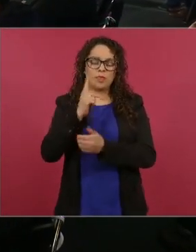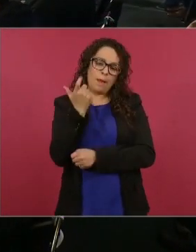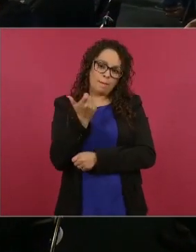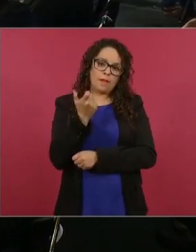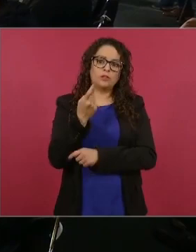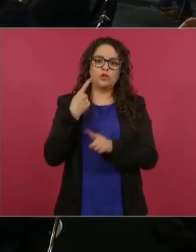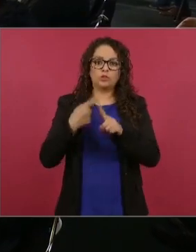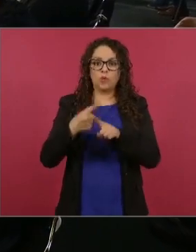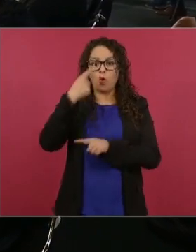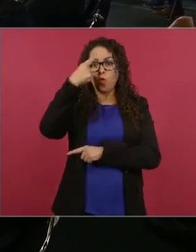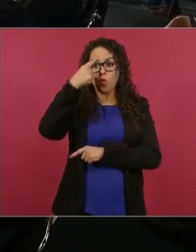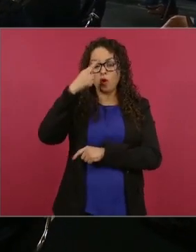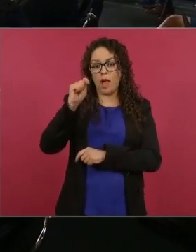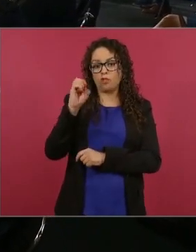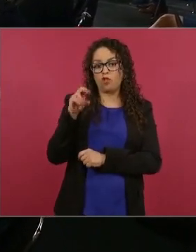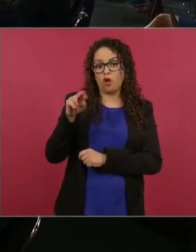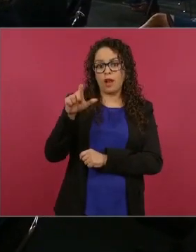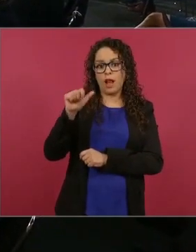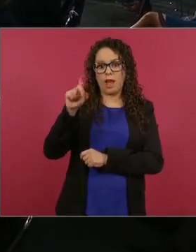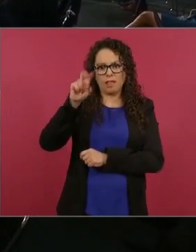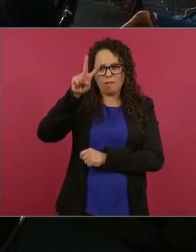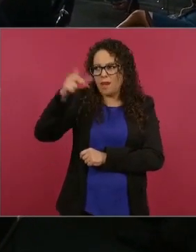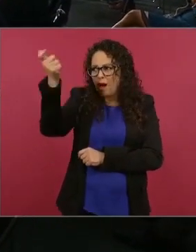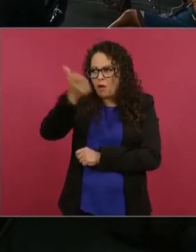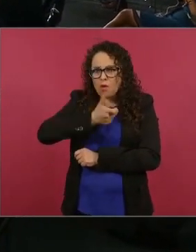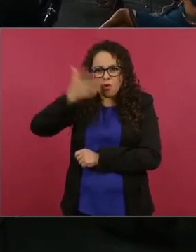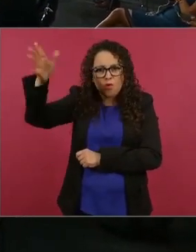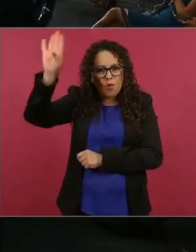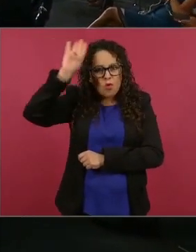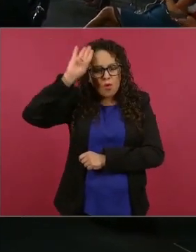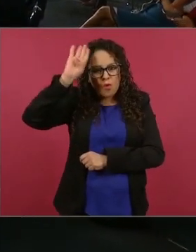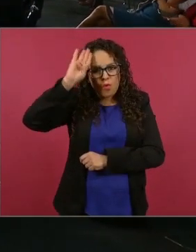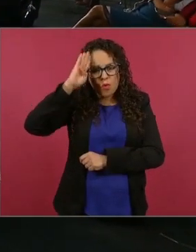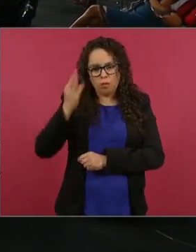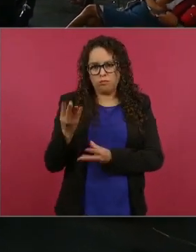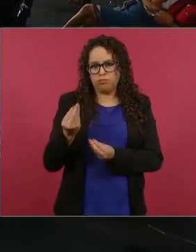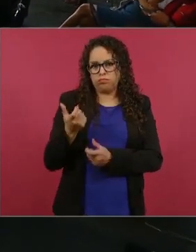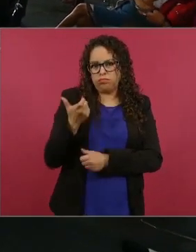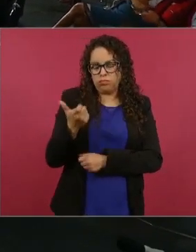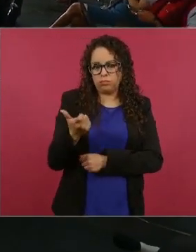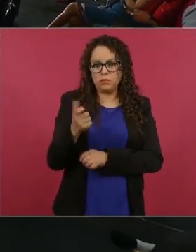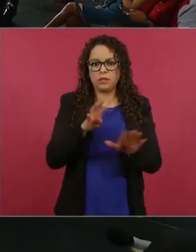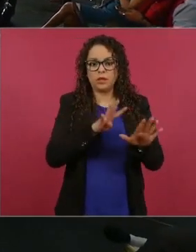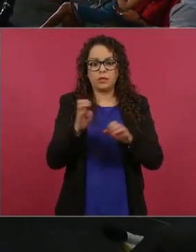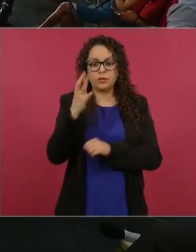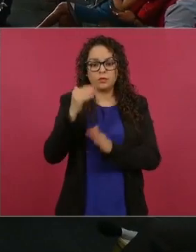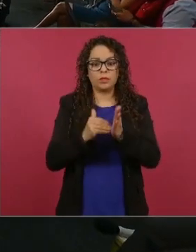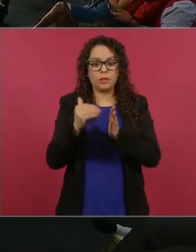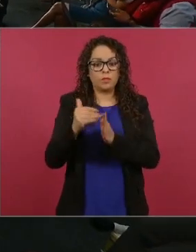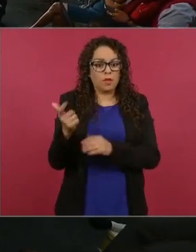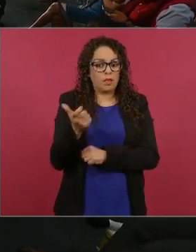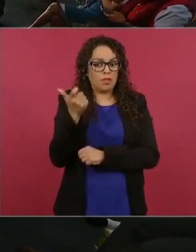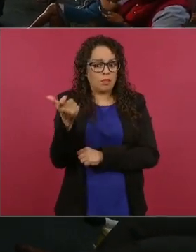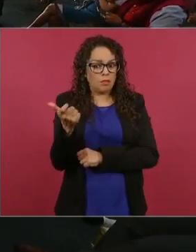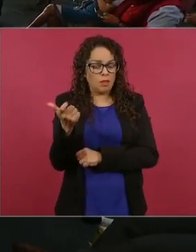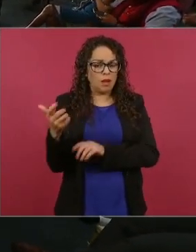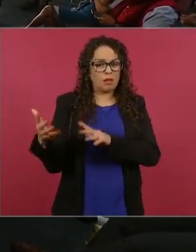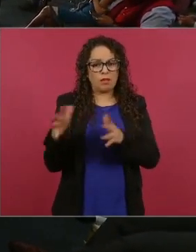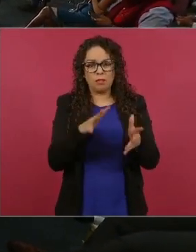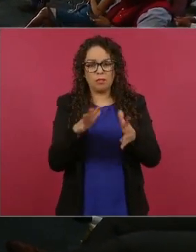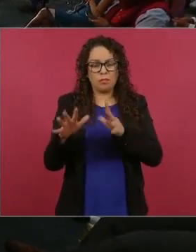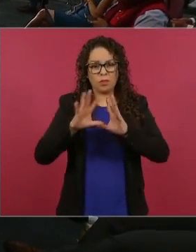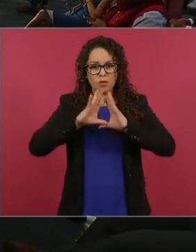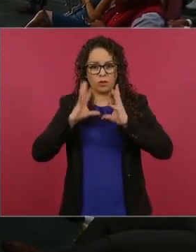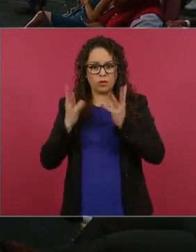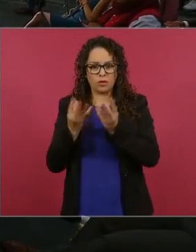dineral y esto en poco más de 450 millones de pesos esto suma poco más de 450